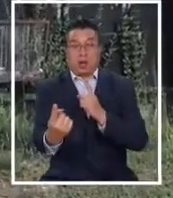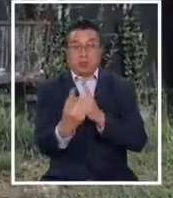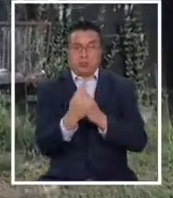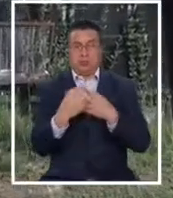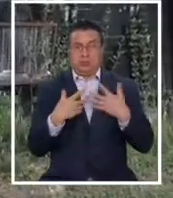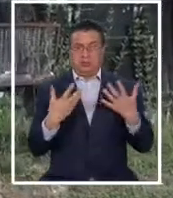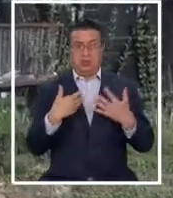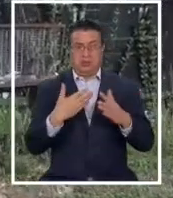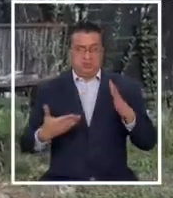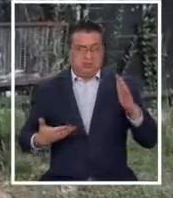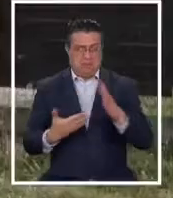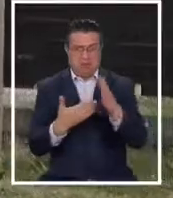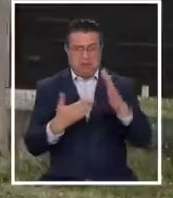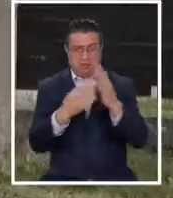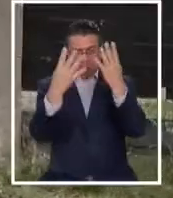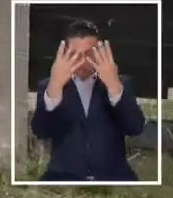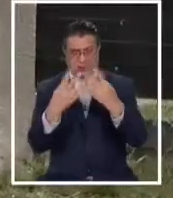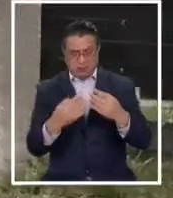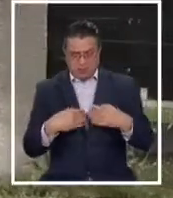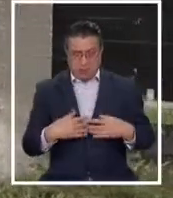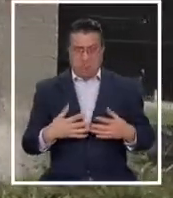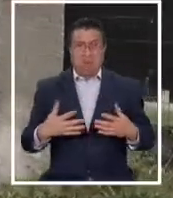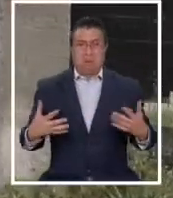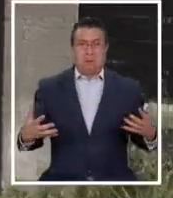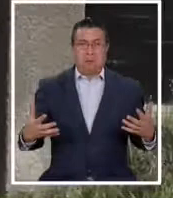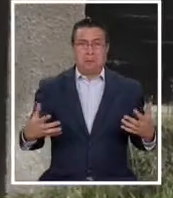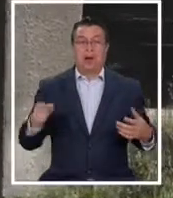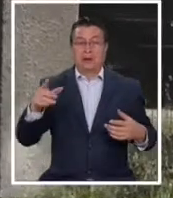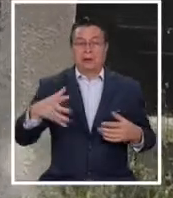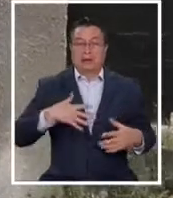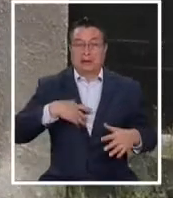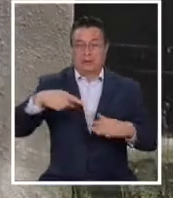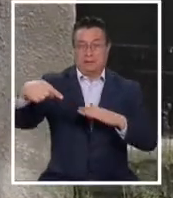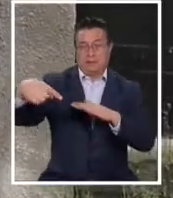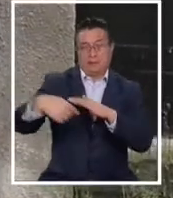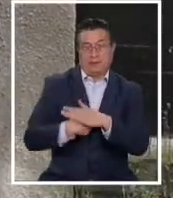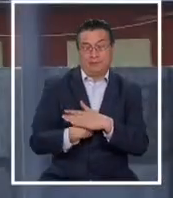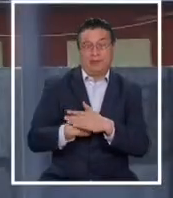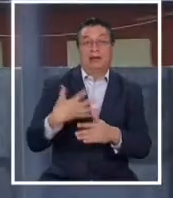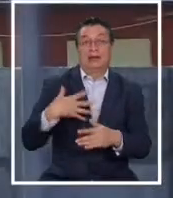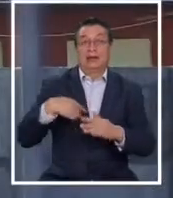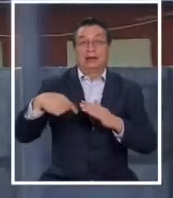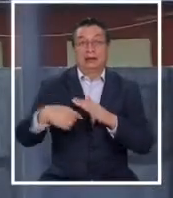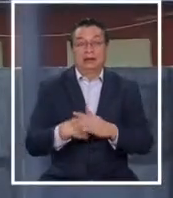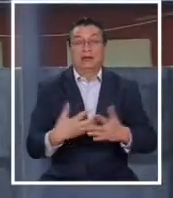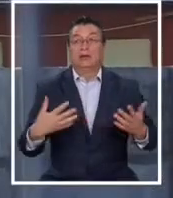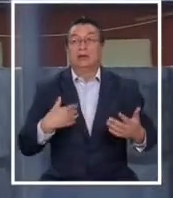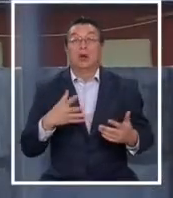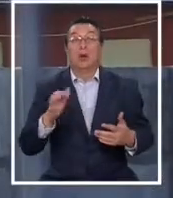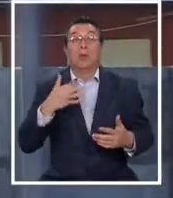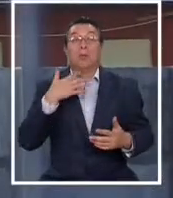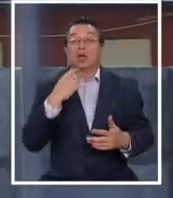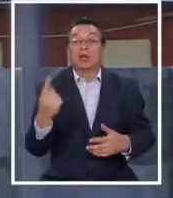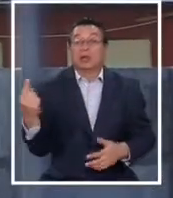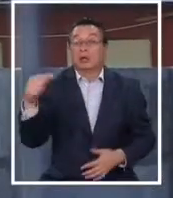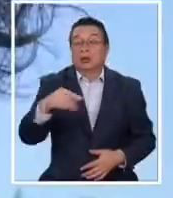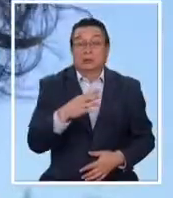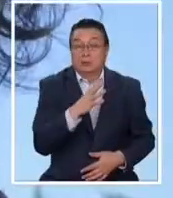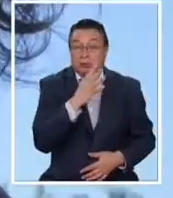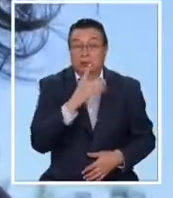porque así fue, vino a patear el portón de la casa. En realidad vino, quería ingresar, no sé, la verdad las cosas, sé por qué vino él para acá.